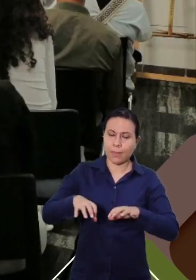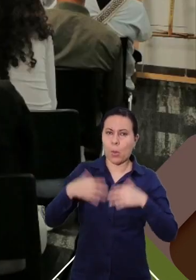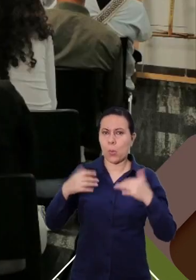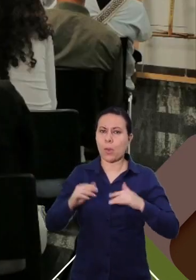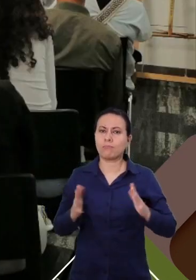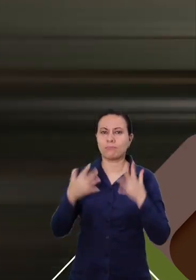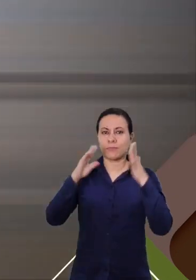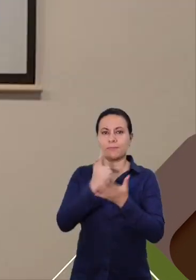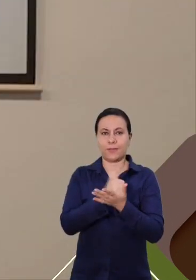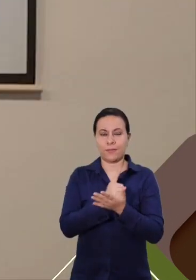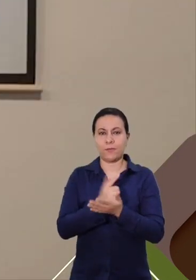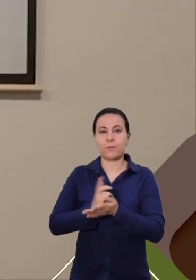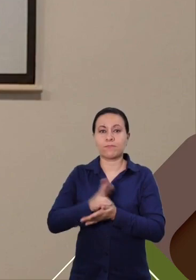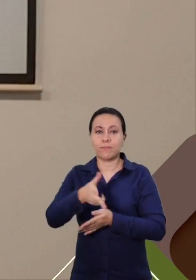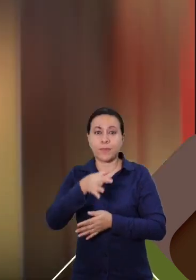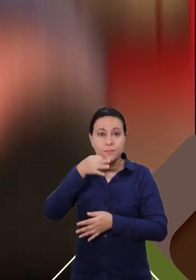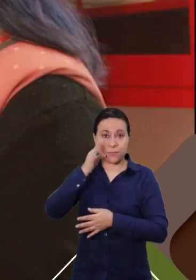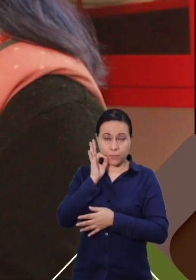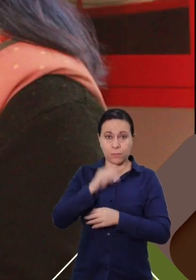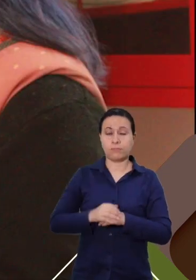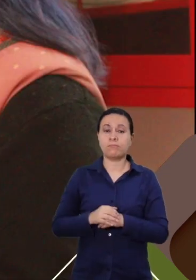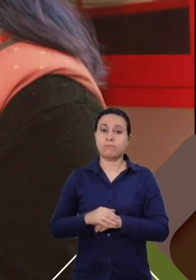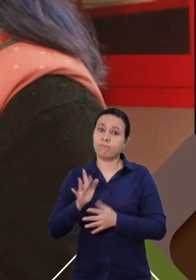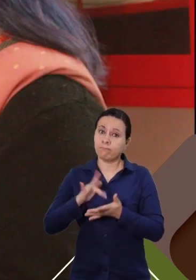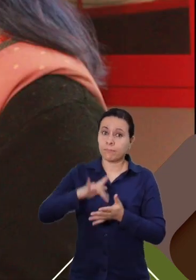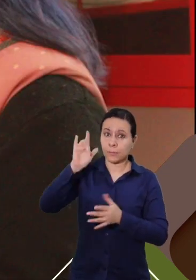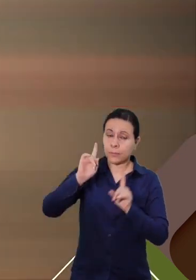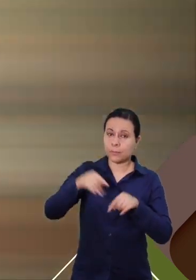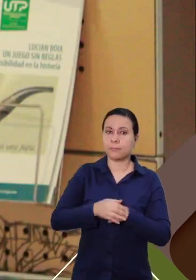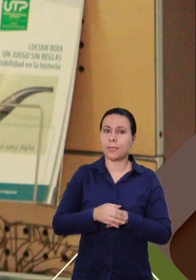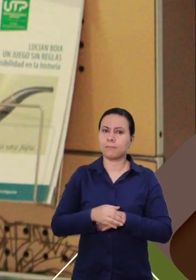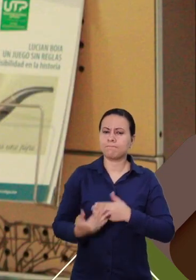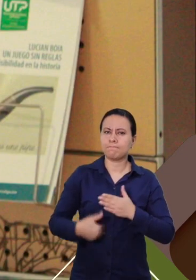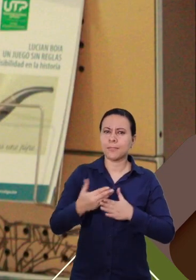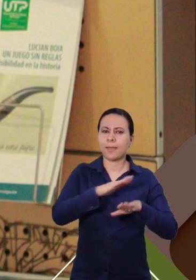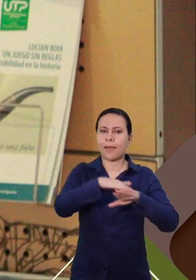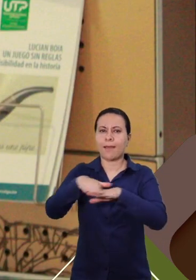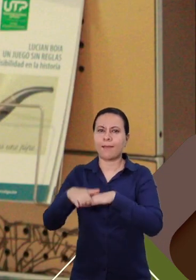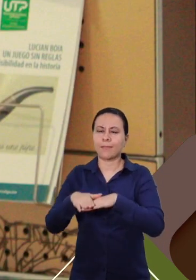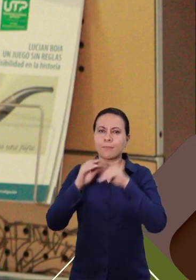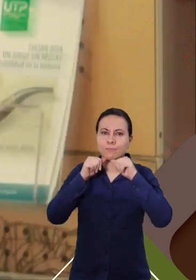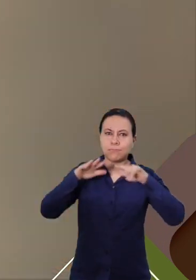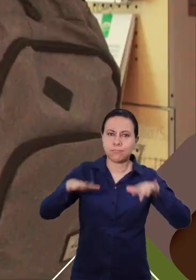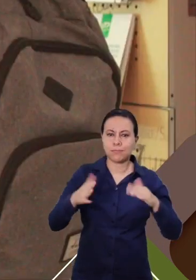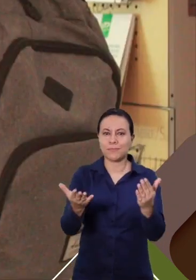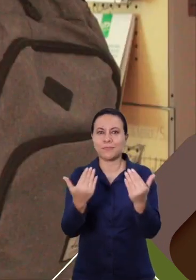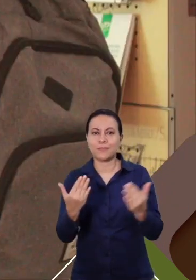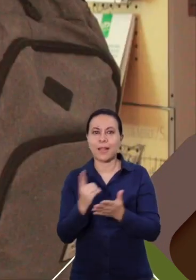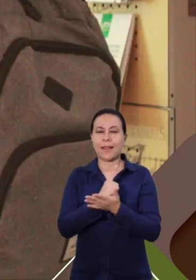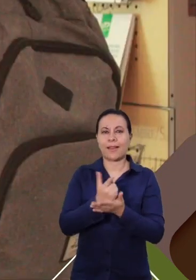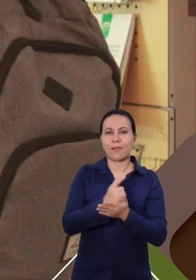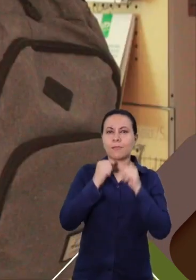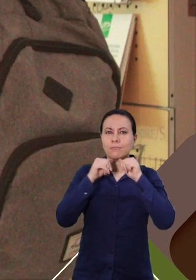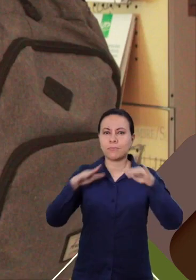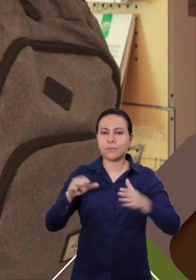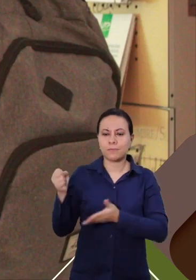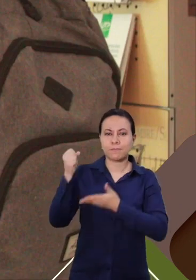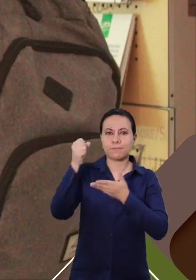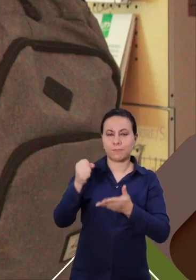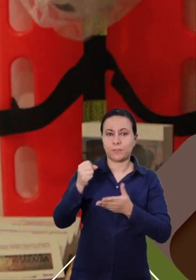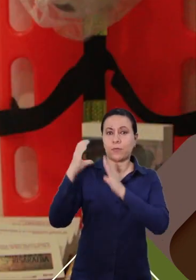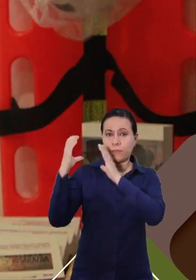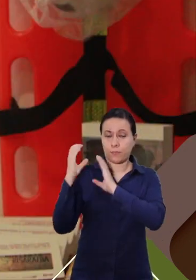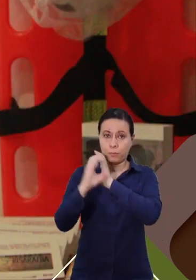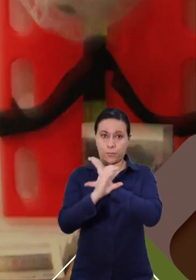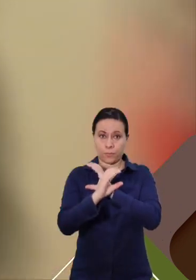en la Feria del Libro del Eje Cafetero. Igualmente, se dio apertura a la tercera convocatoria interna para la publicación de libros financiada